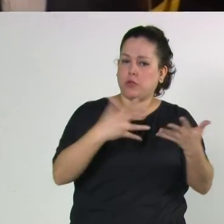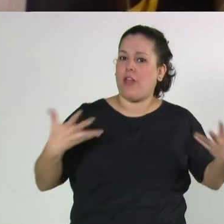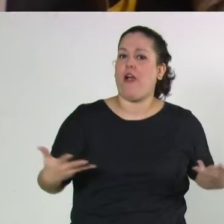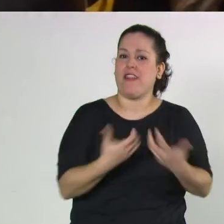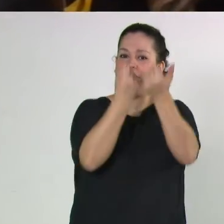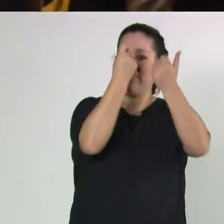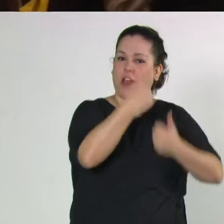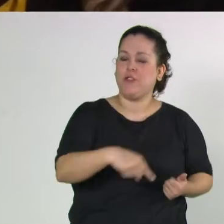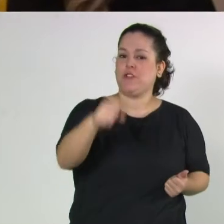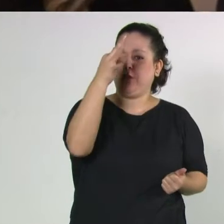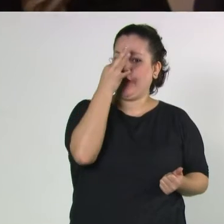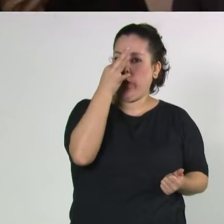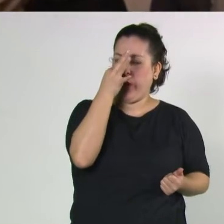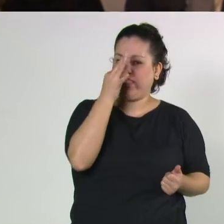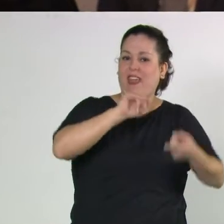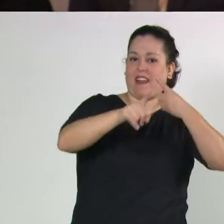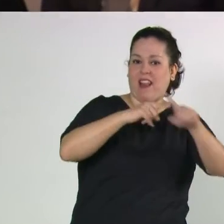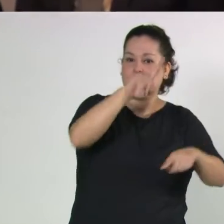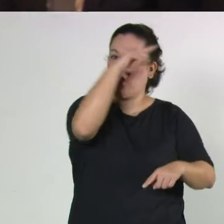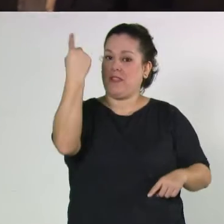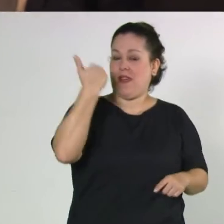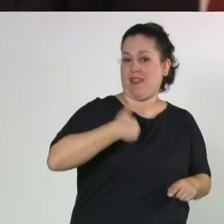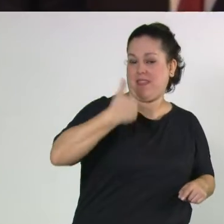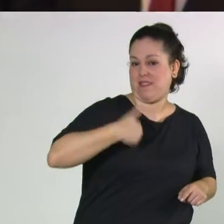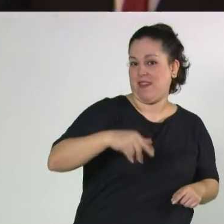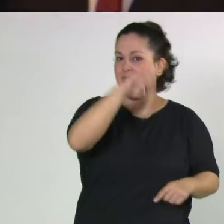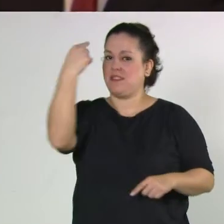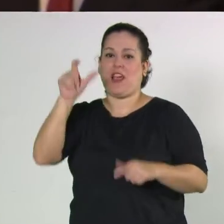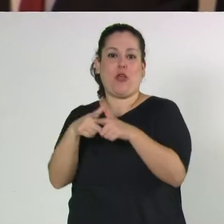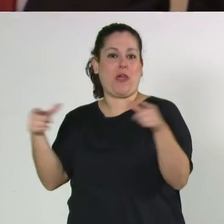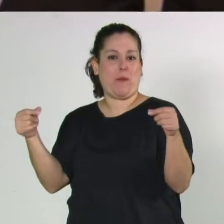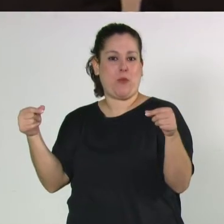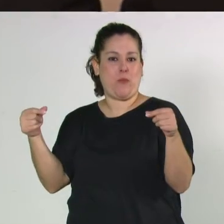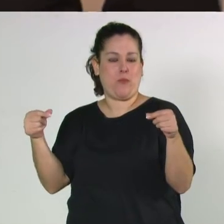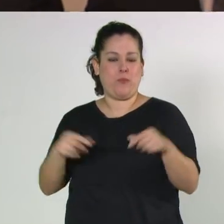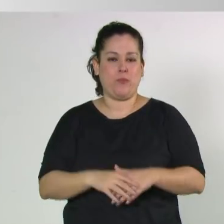centésimo vigésimo aniversario de las relaciones diplomáticas entre la Argentina y el Japón.